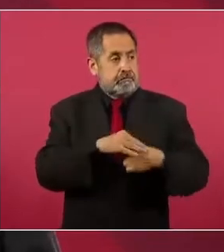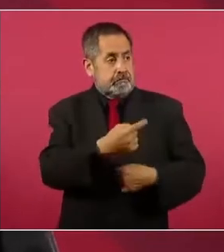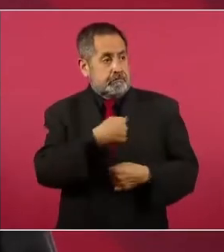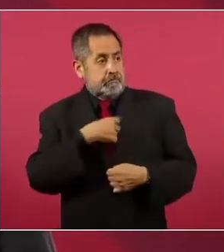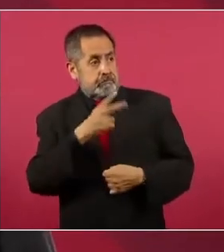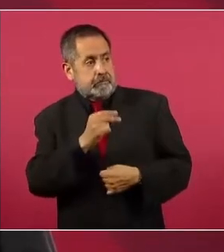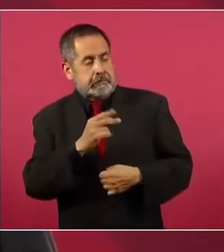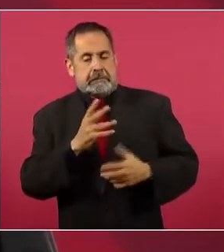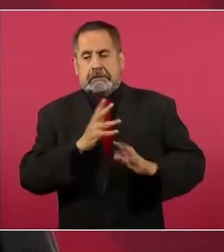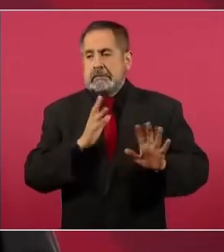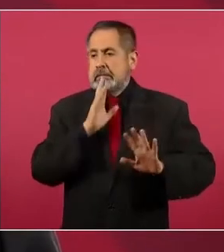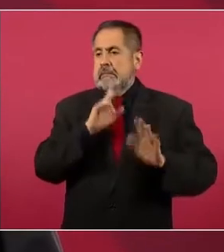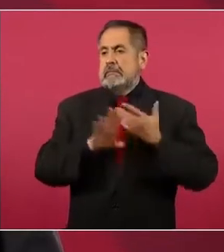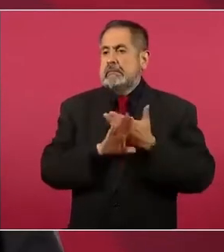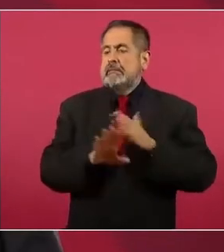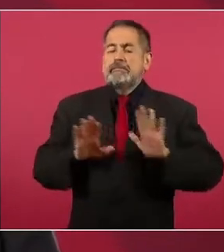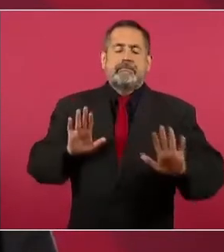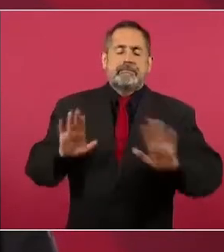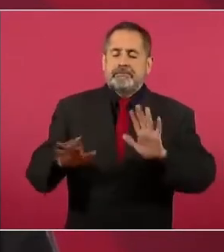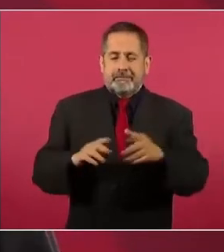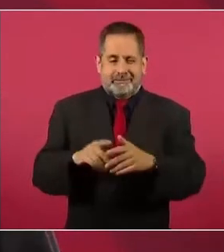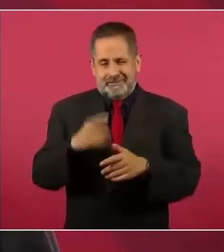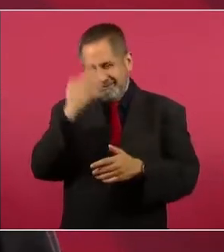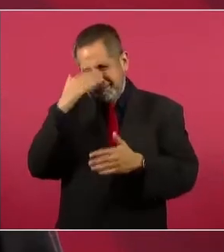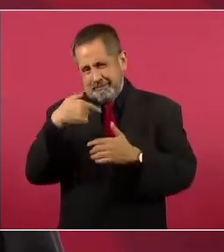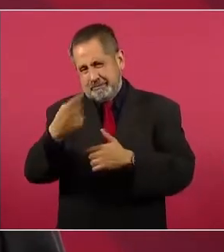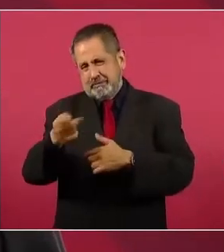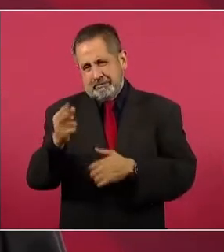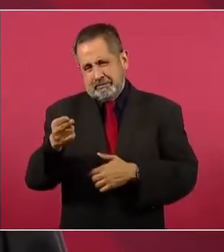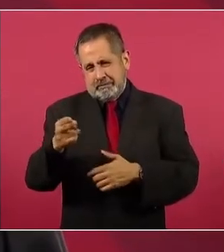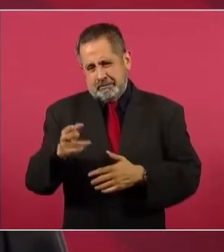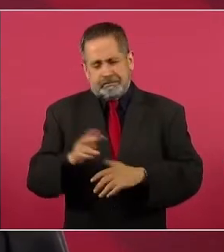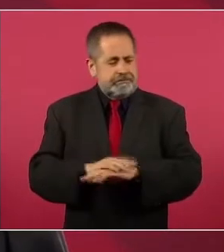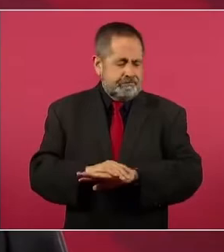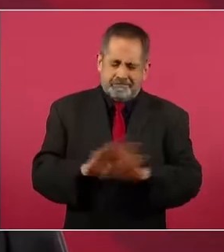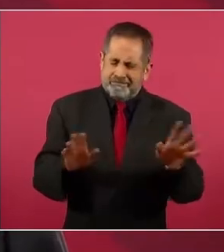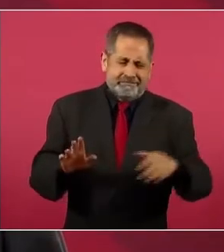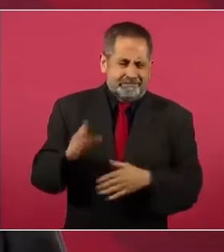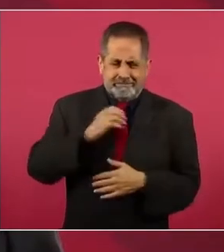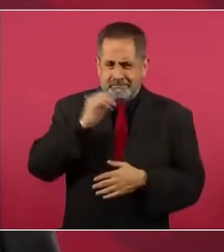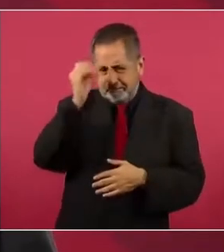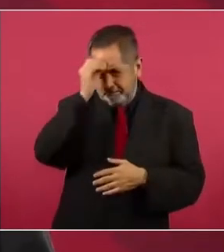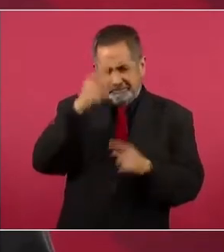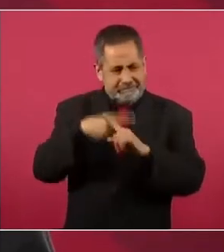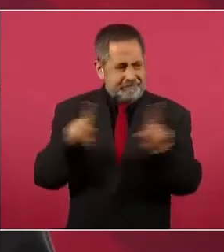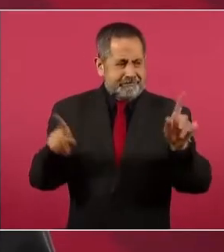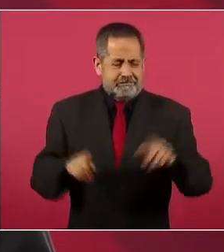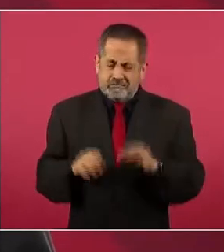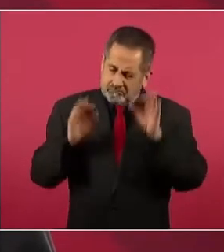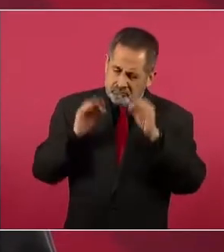Yo opino lo contrario,